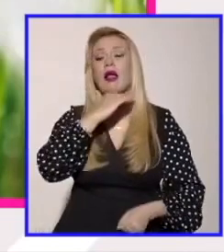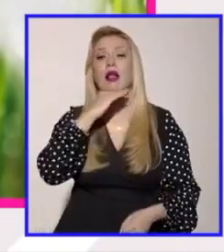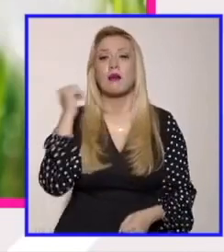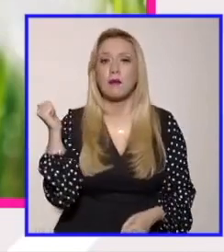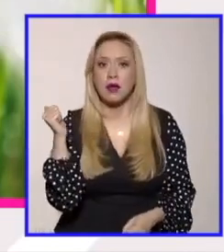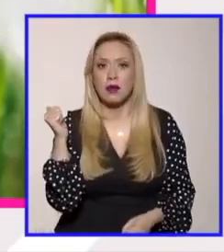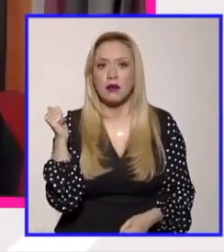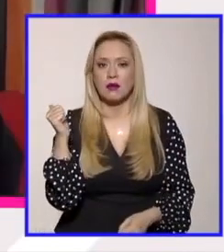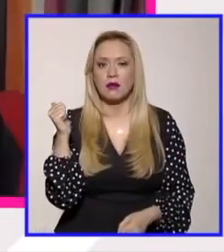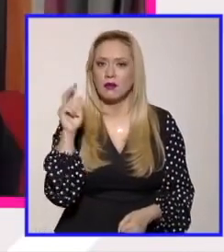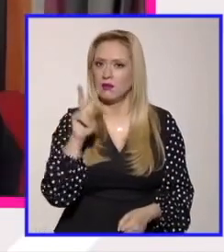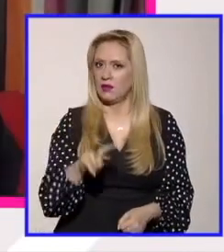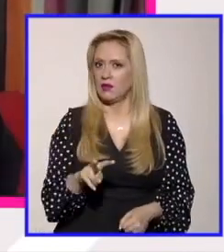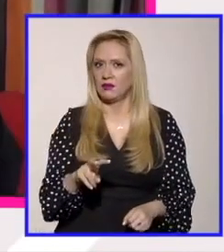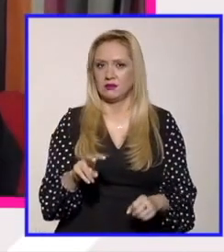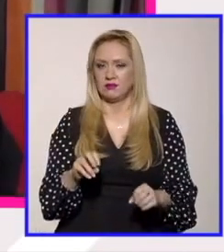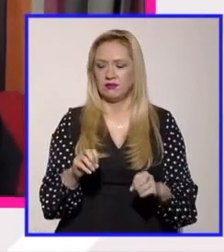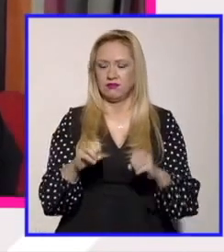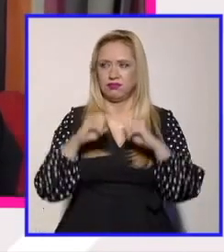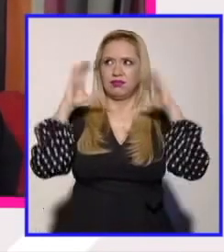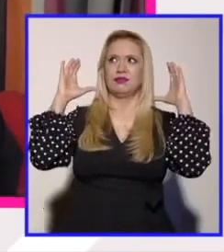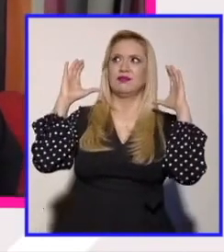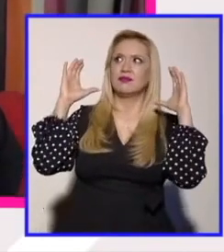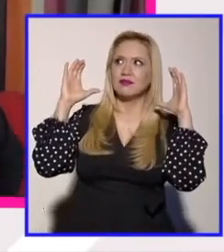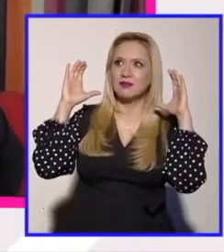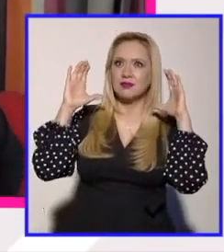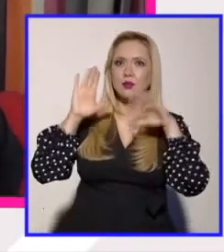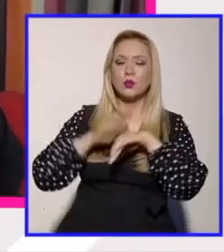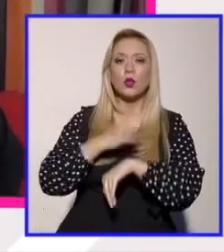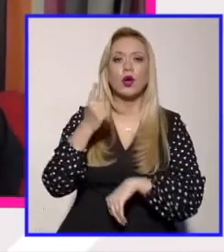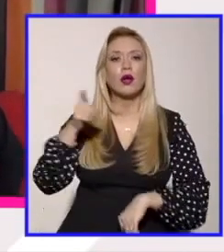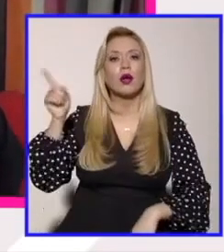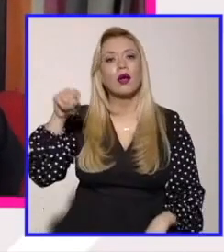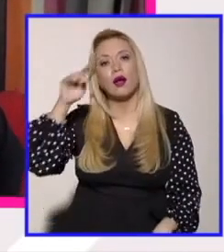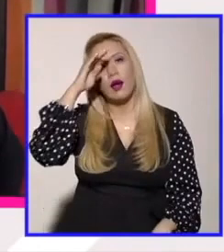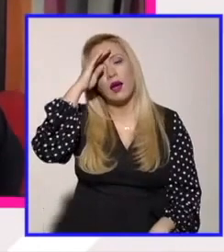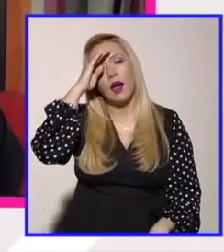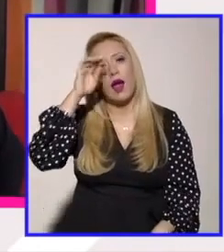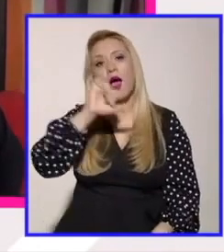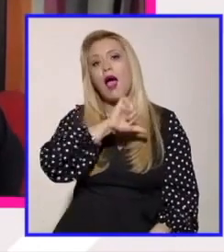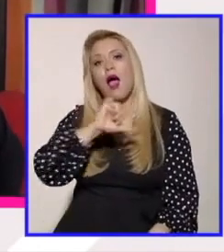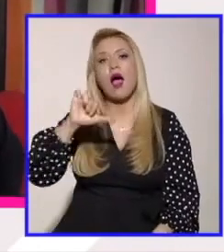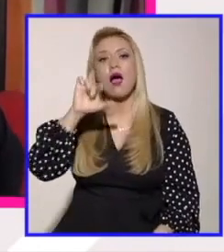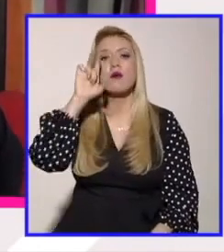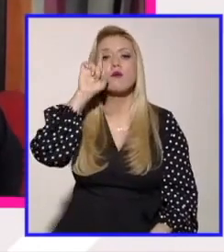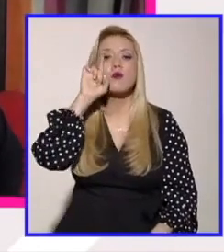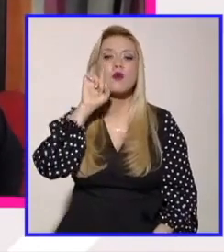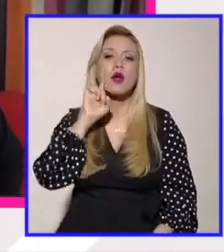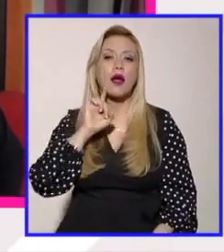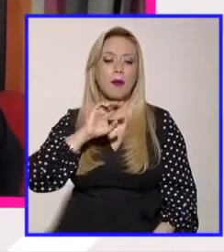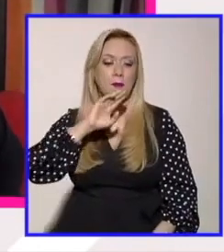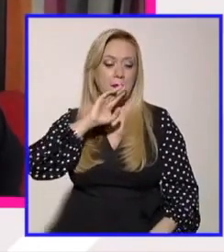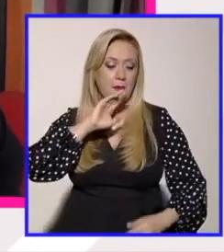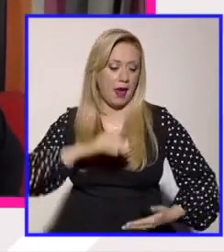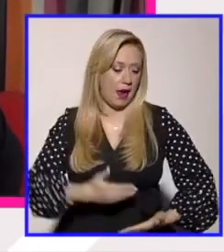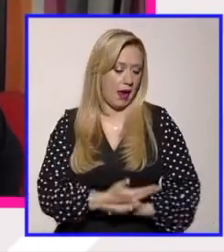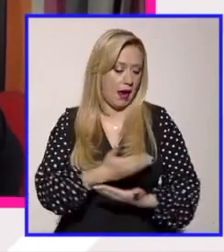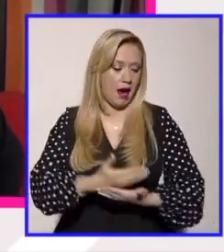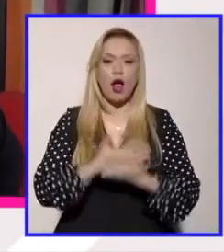suena escandaloso que reivindicaban una figura materna como lo que tenía que emular una mujer pero que tenía una